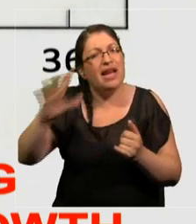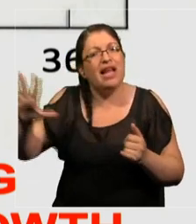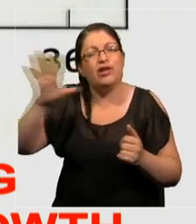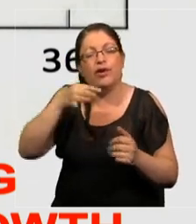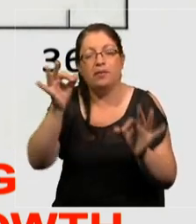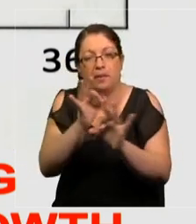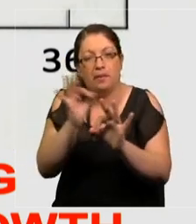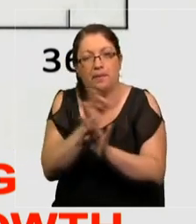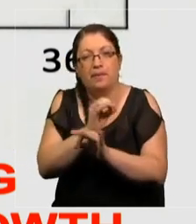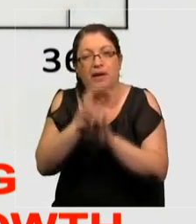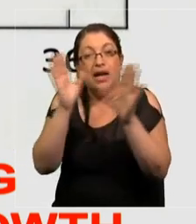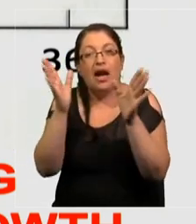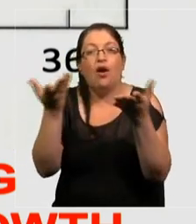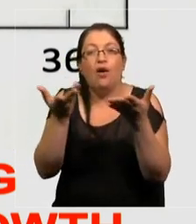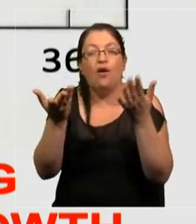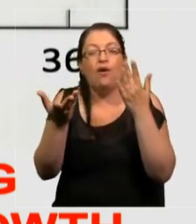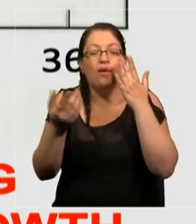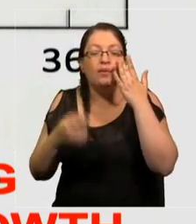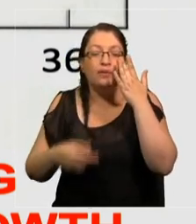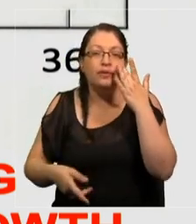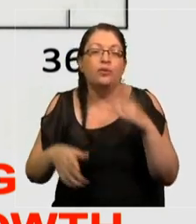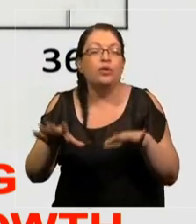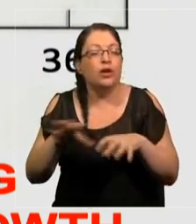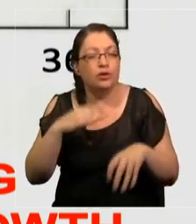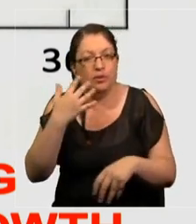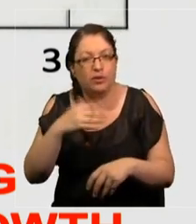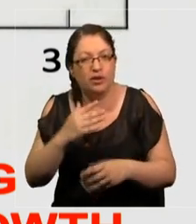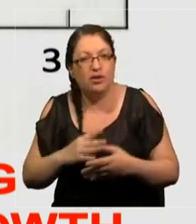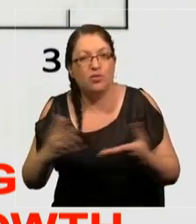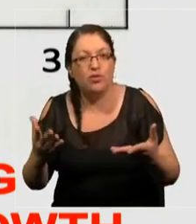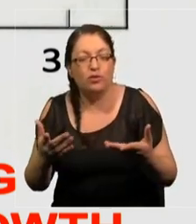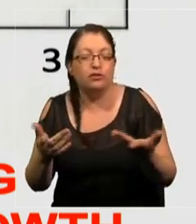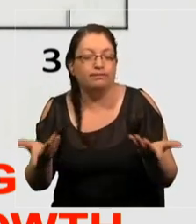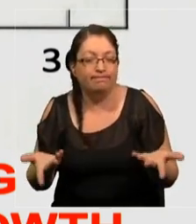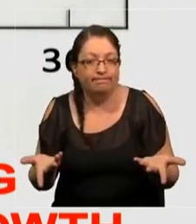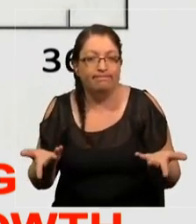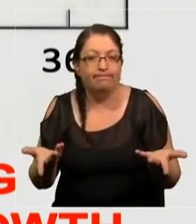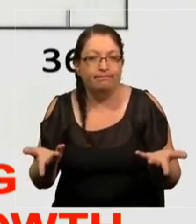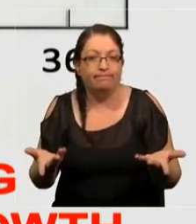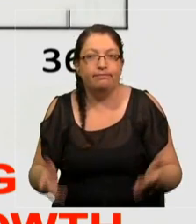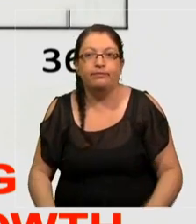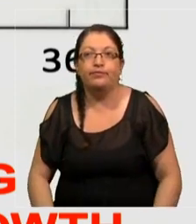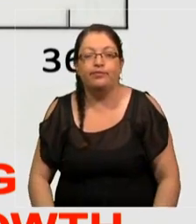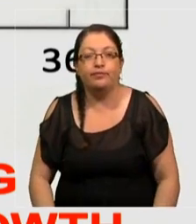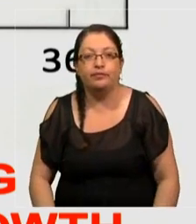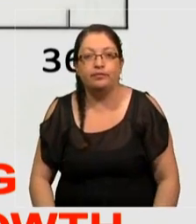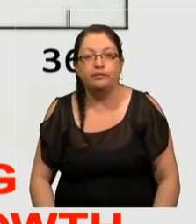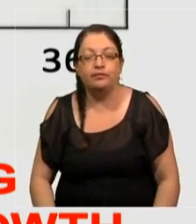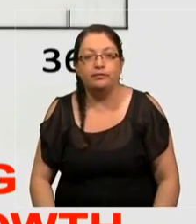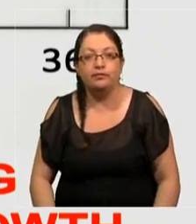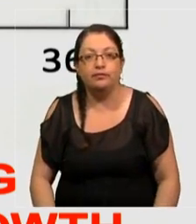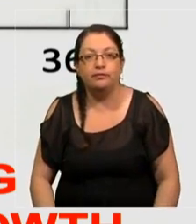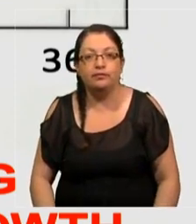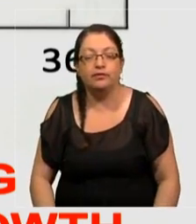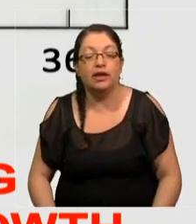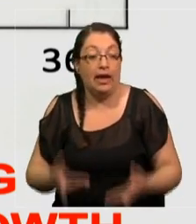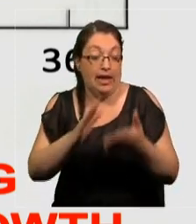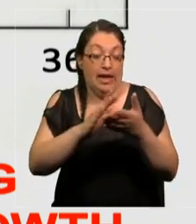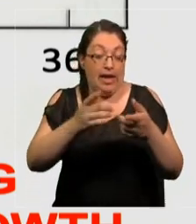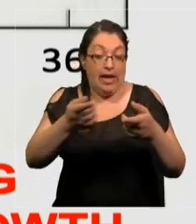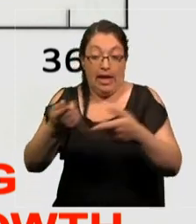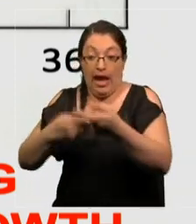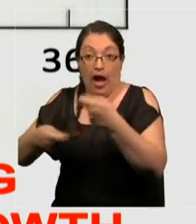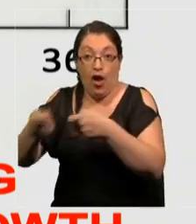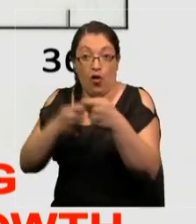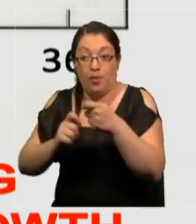explica por medio de algo muy importante que es debido a la escalada de la economía que uno